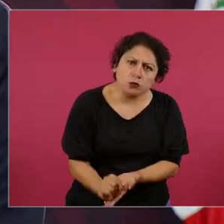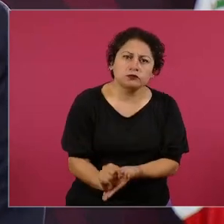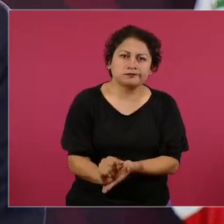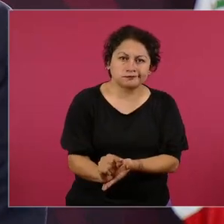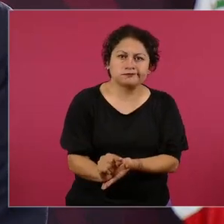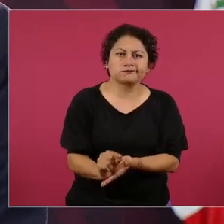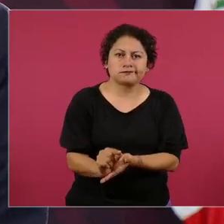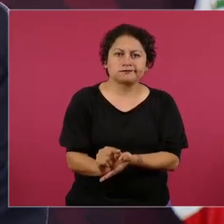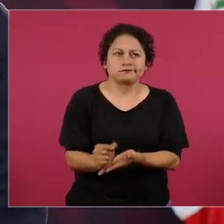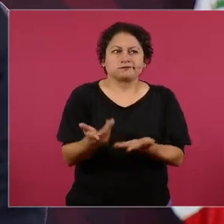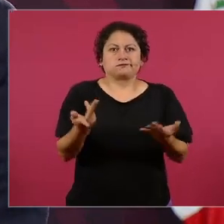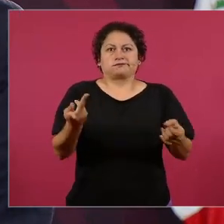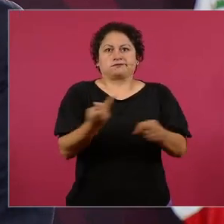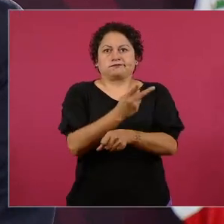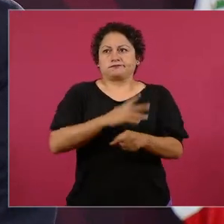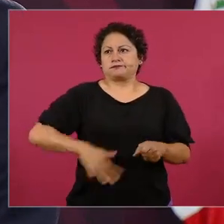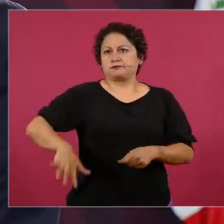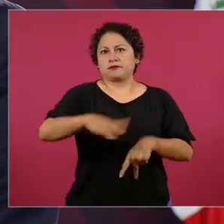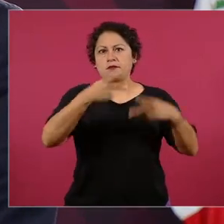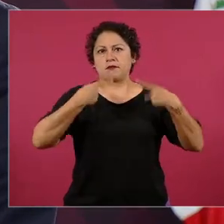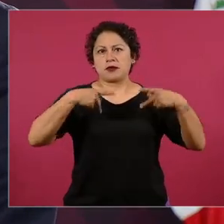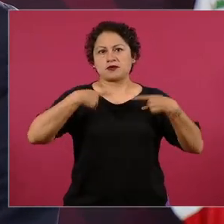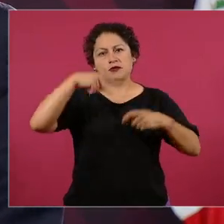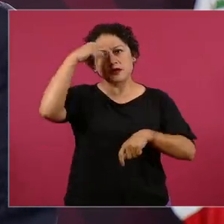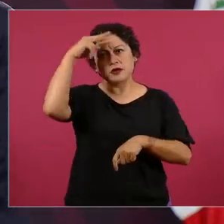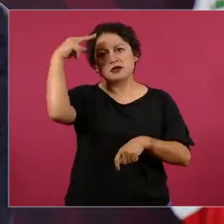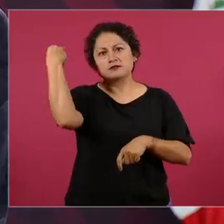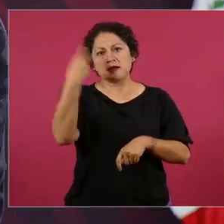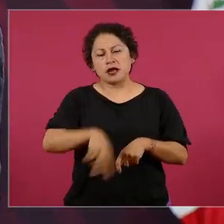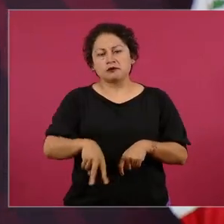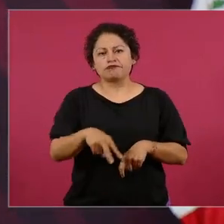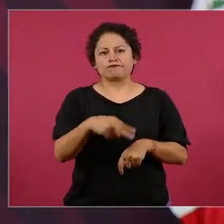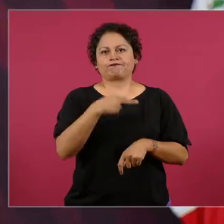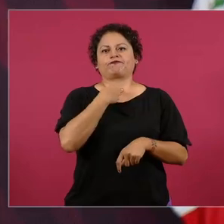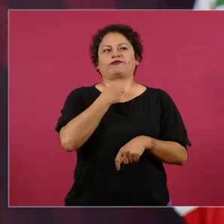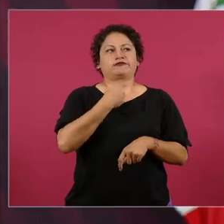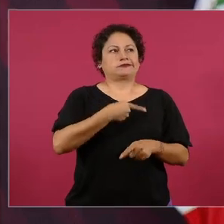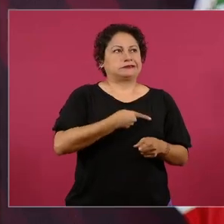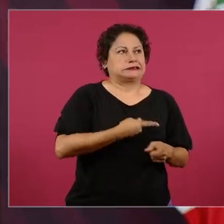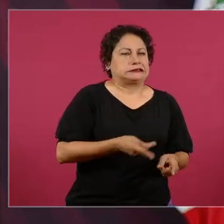empobreció nuestro pueblo, creció la migración,